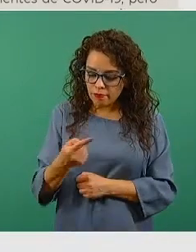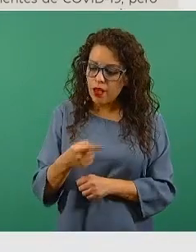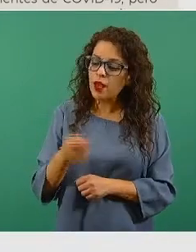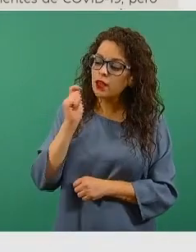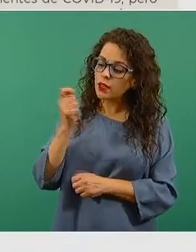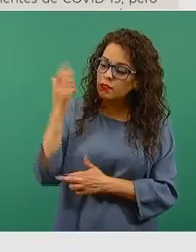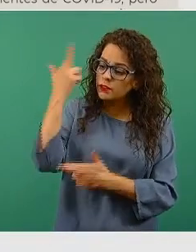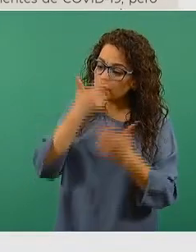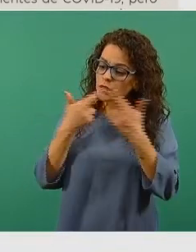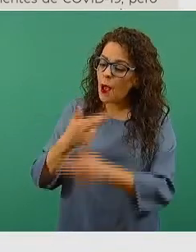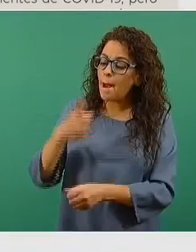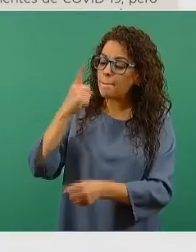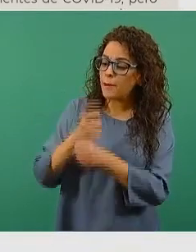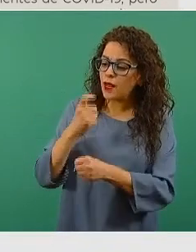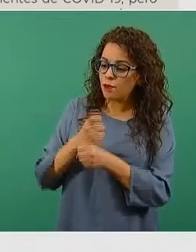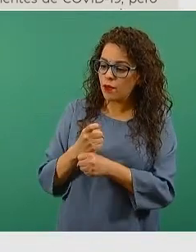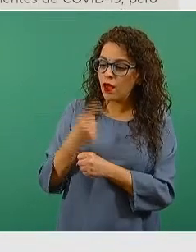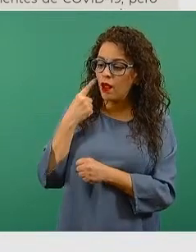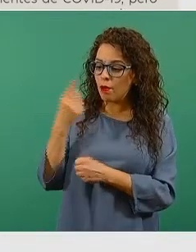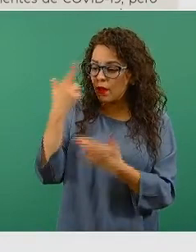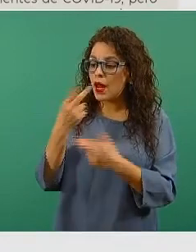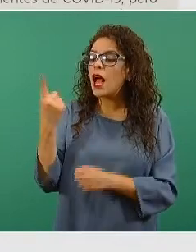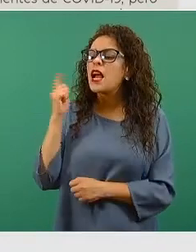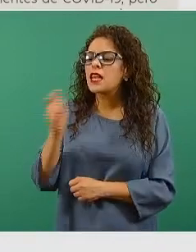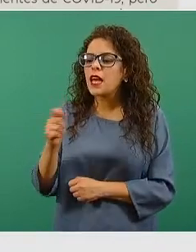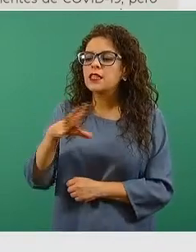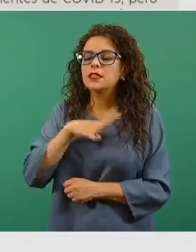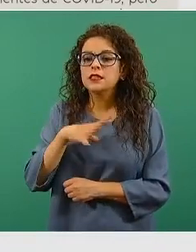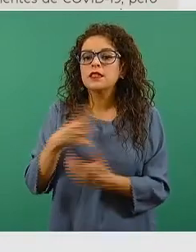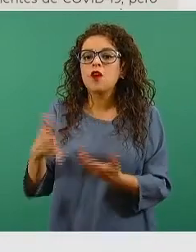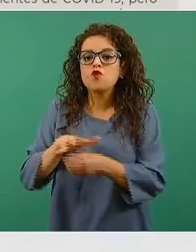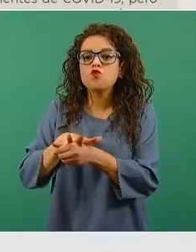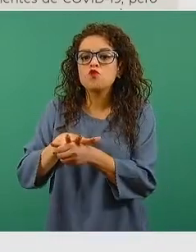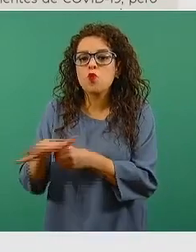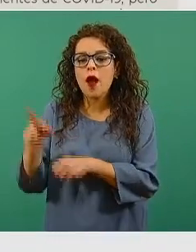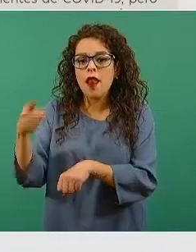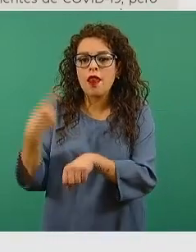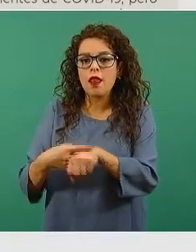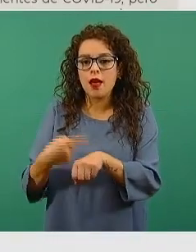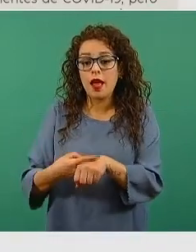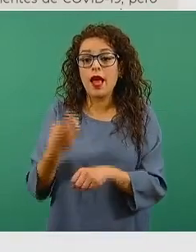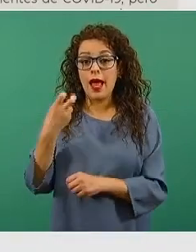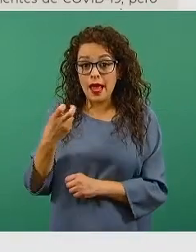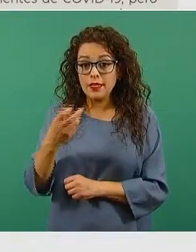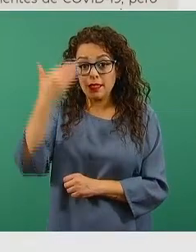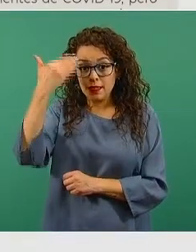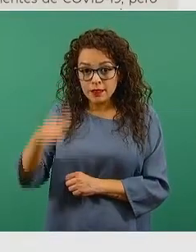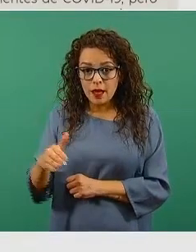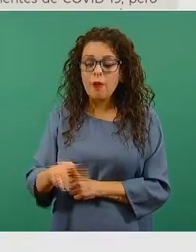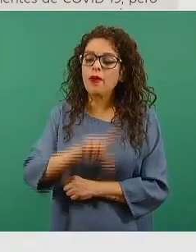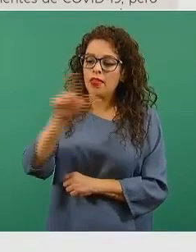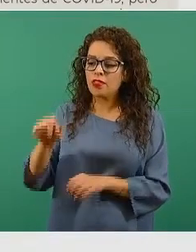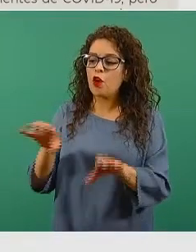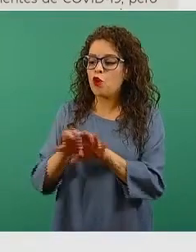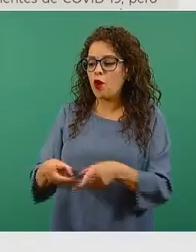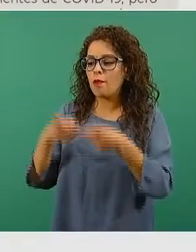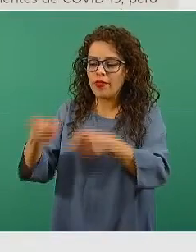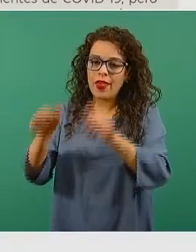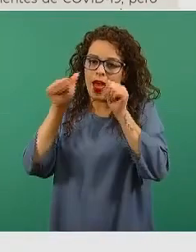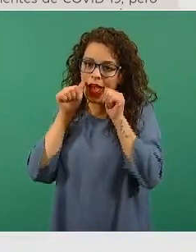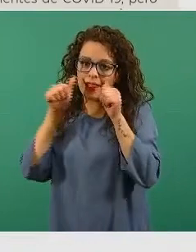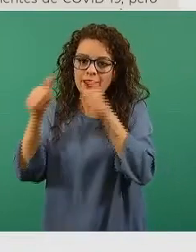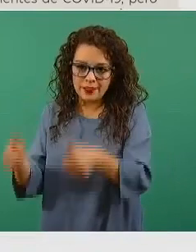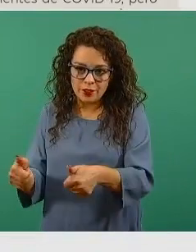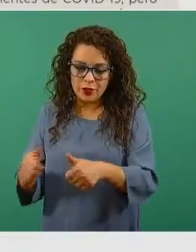evaluación médica para ver qué tipo de atención requiere esta persona.